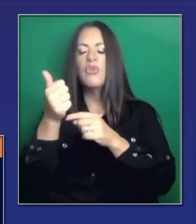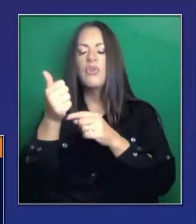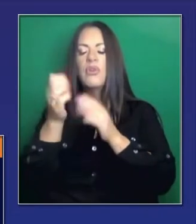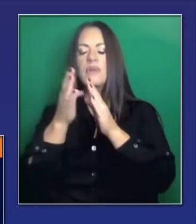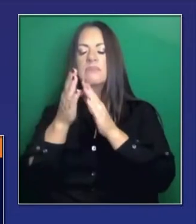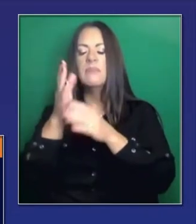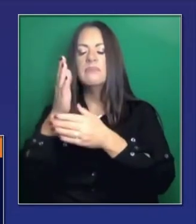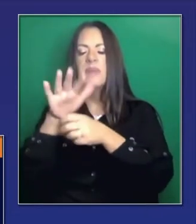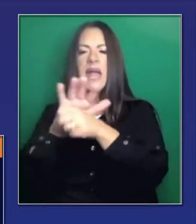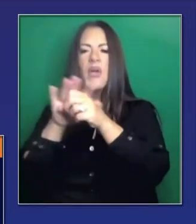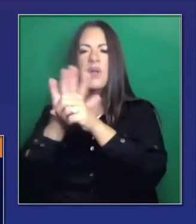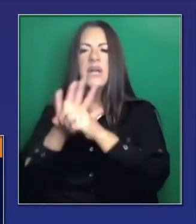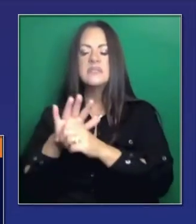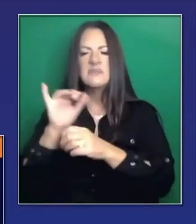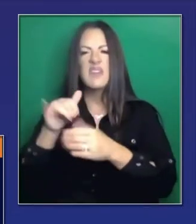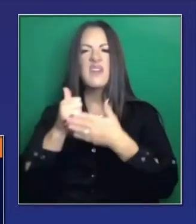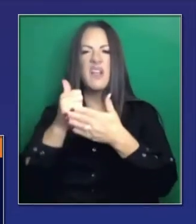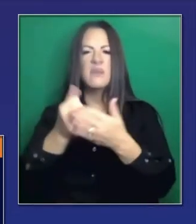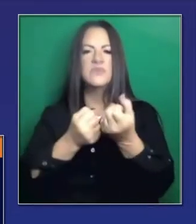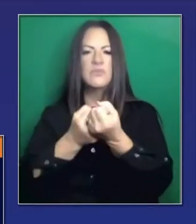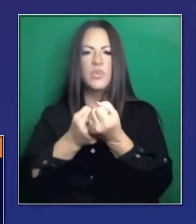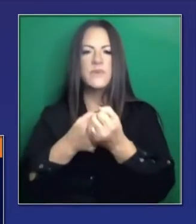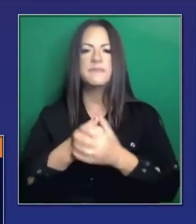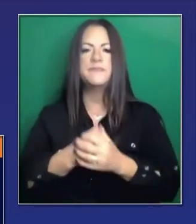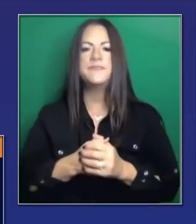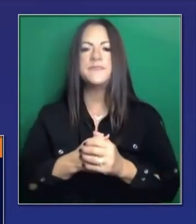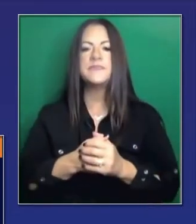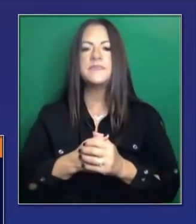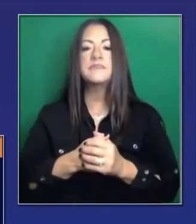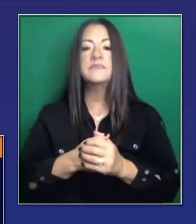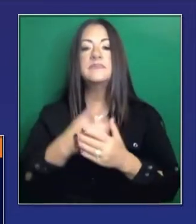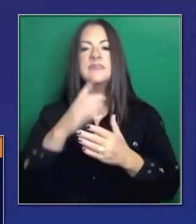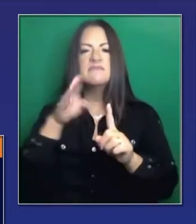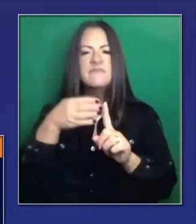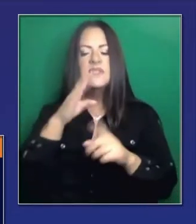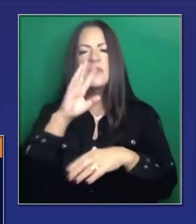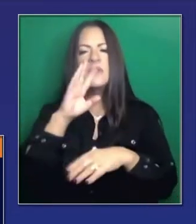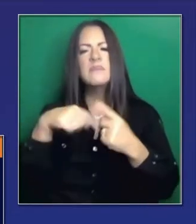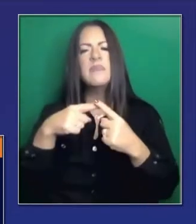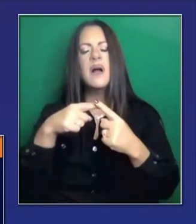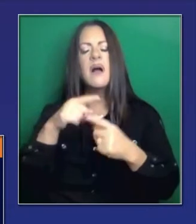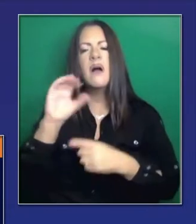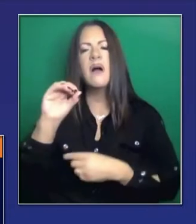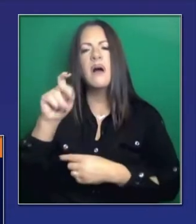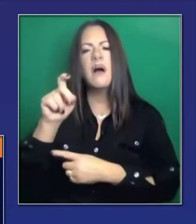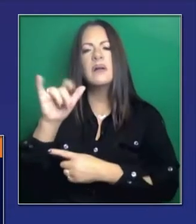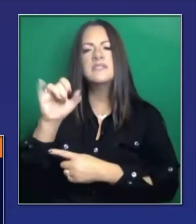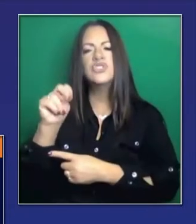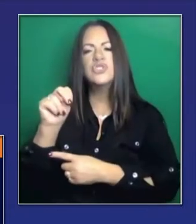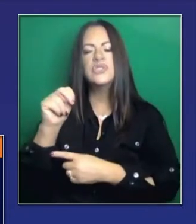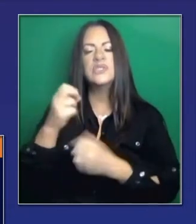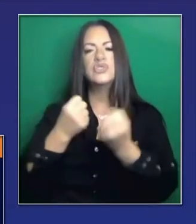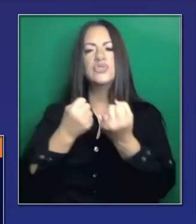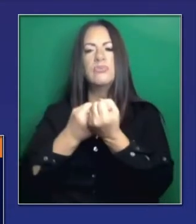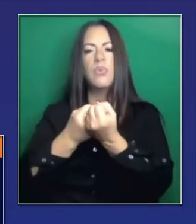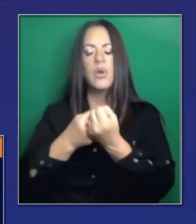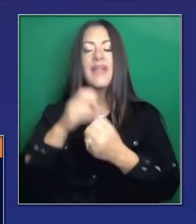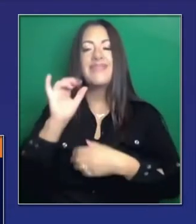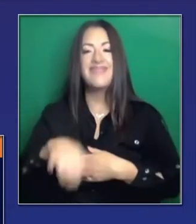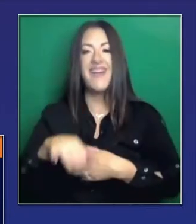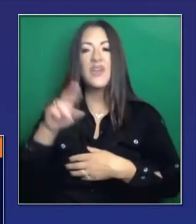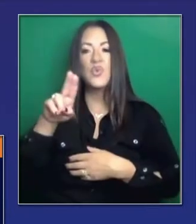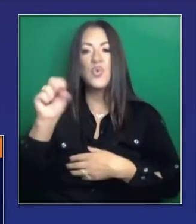cómo mejorarlas o alterarlas. Aquí el apoyo del oxígeno. El cuerpo del ejército ya ha